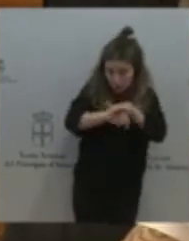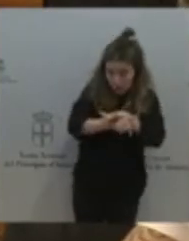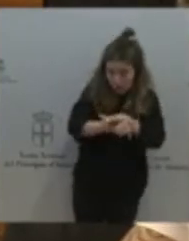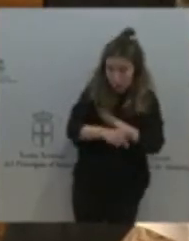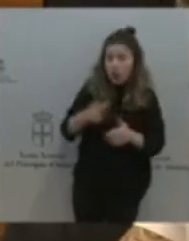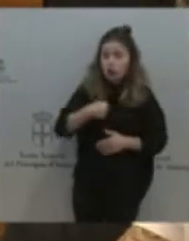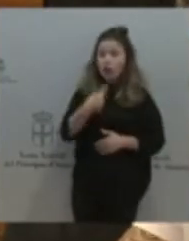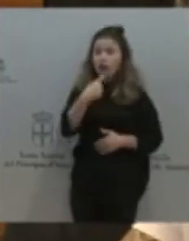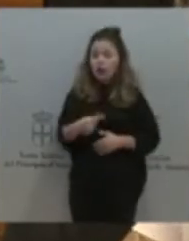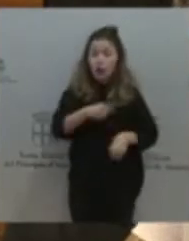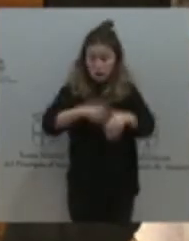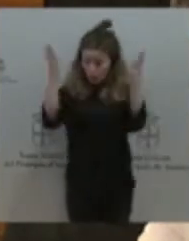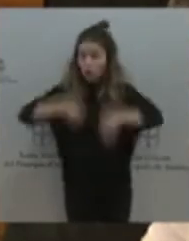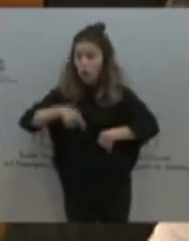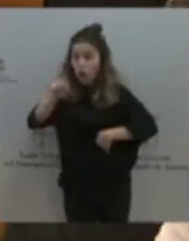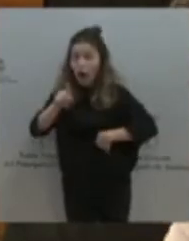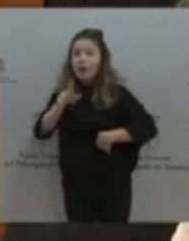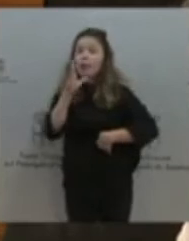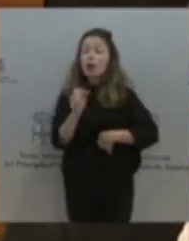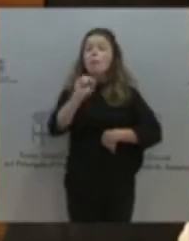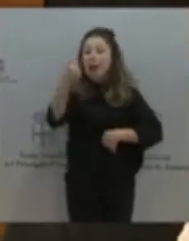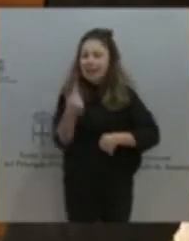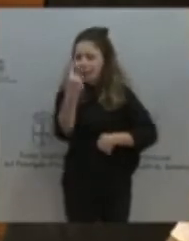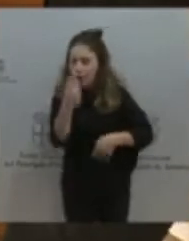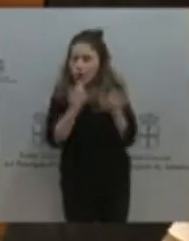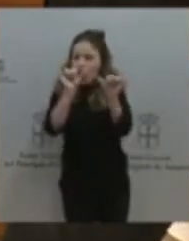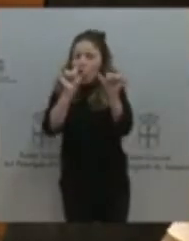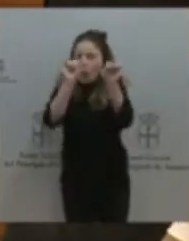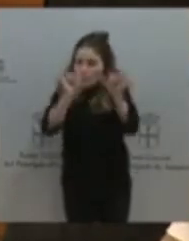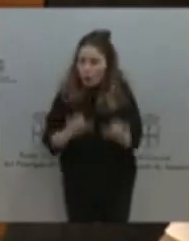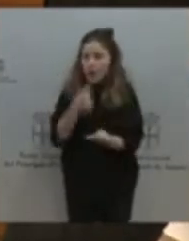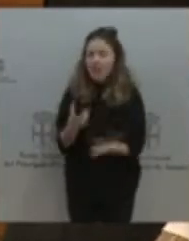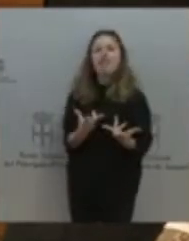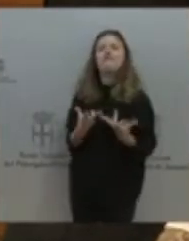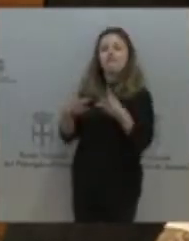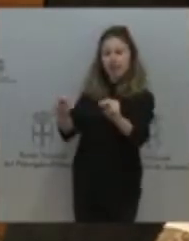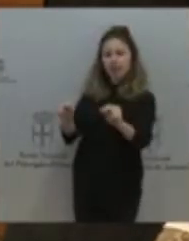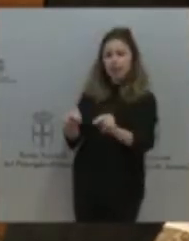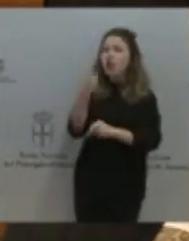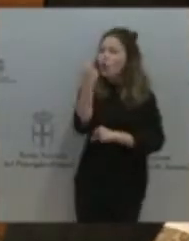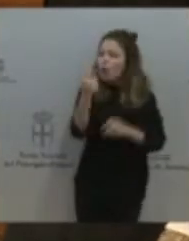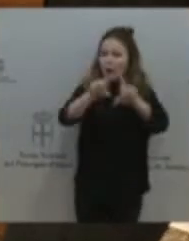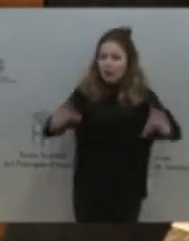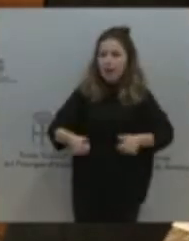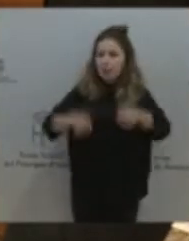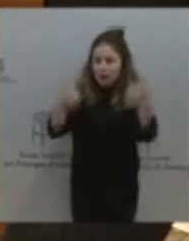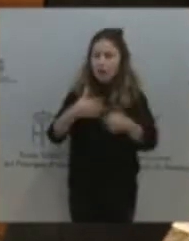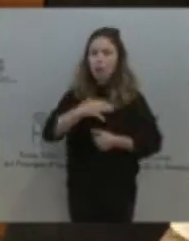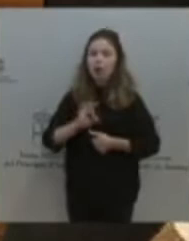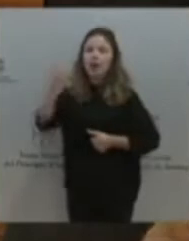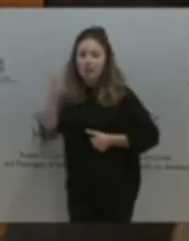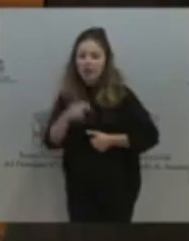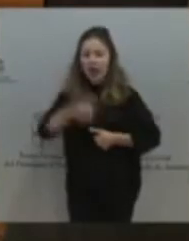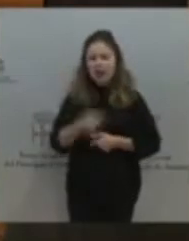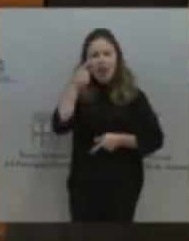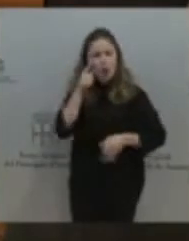consejero, que hay fórmulas para decir que se acabó. Ni una empresa más puede llegar a intentar especular con los recursos naturales asturianos. Le